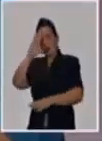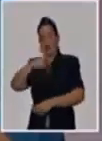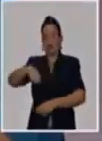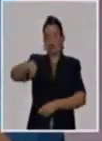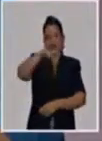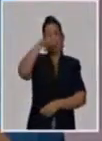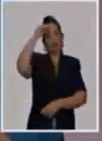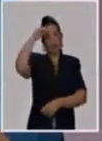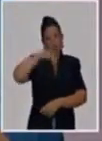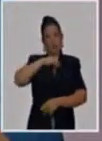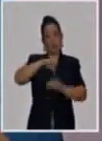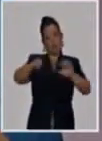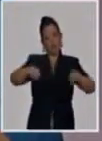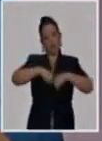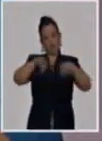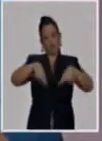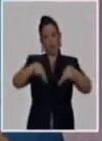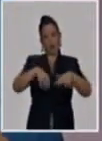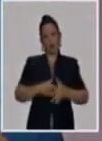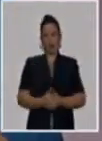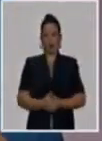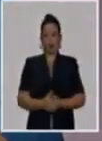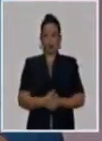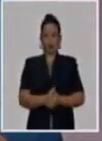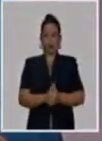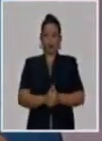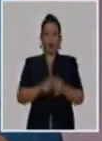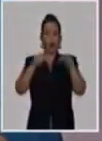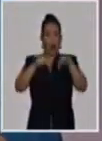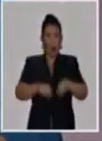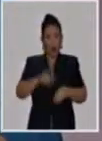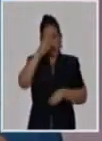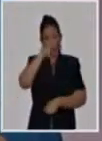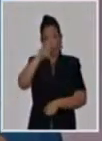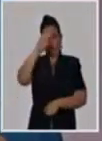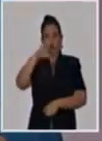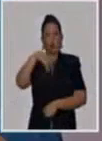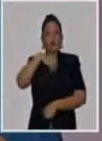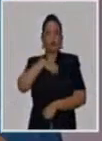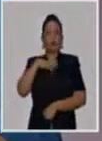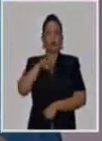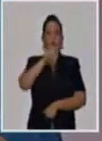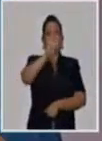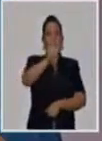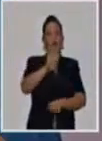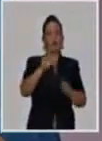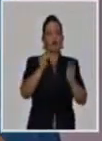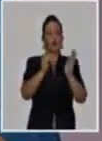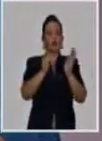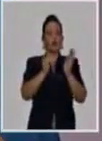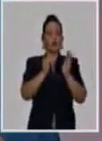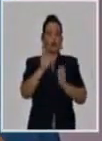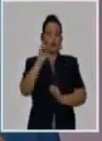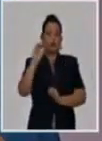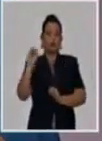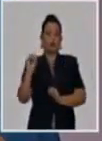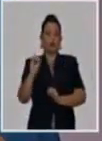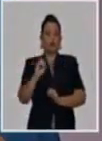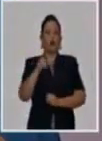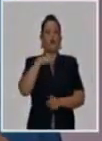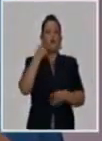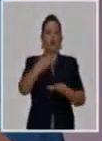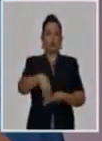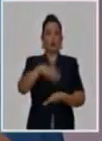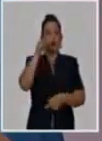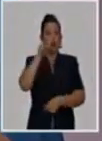Bueno, yo no dejo de mencionar que hoy tenemos en el país 400 fallecidos. Realmente es una tasa de